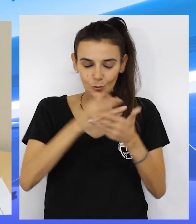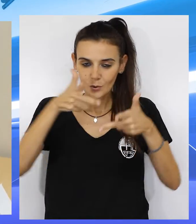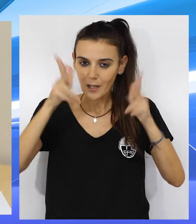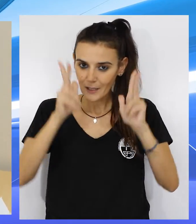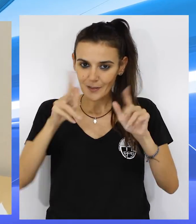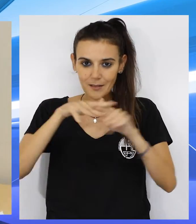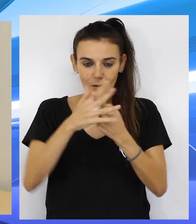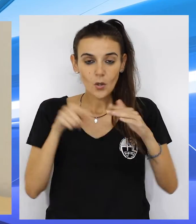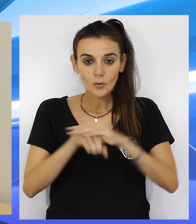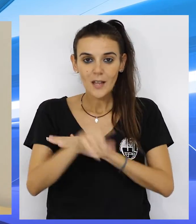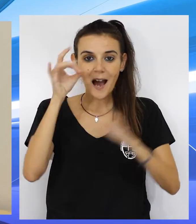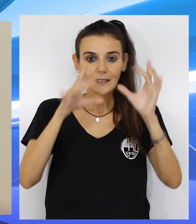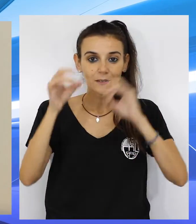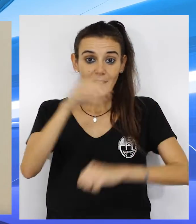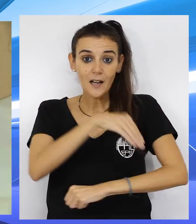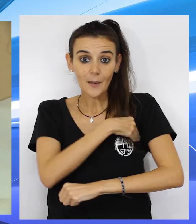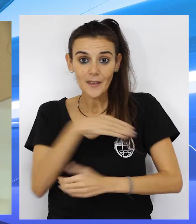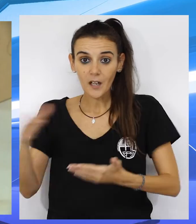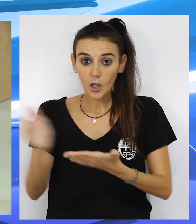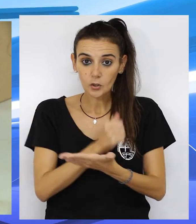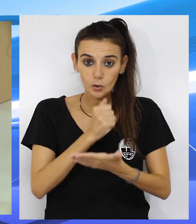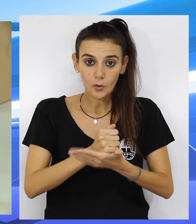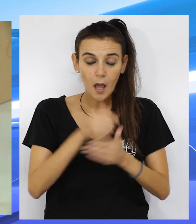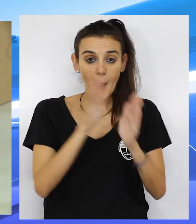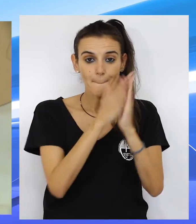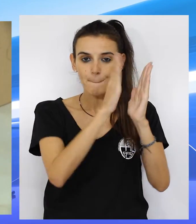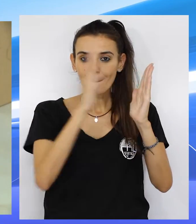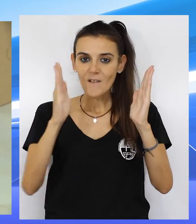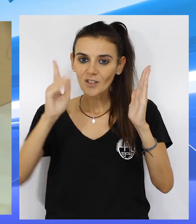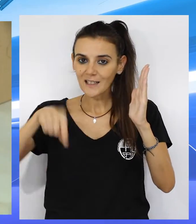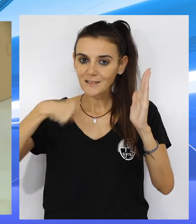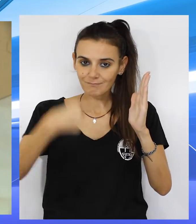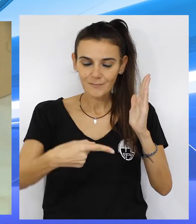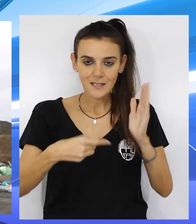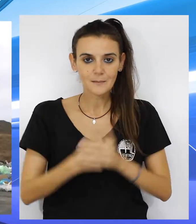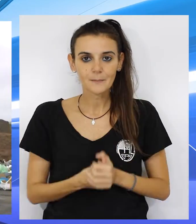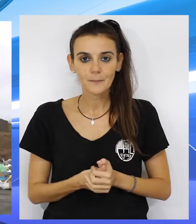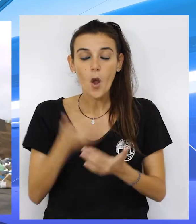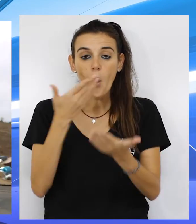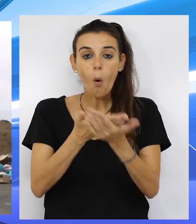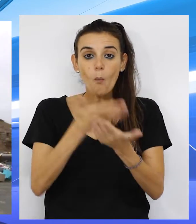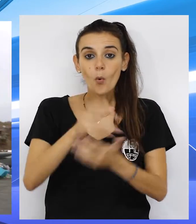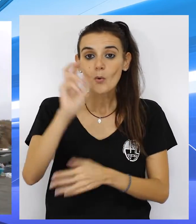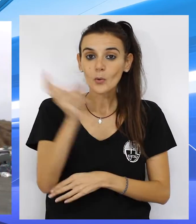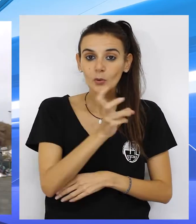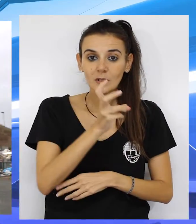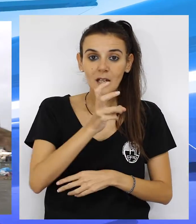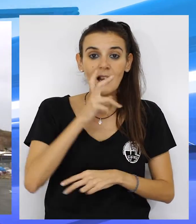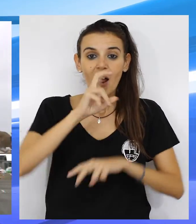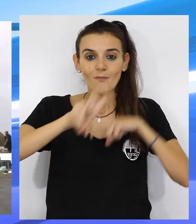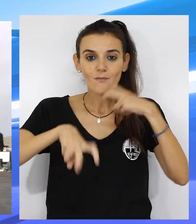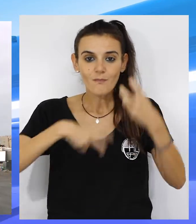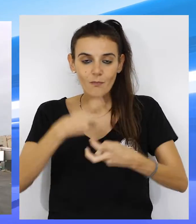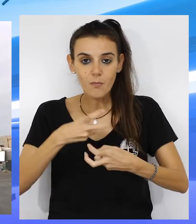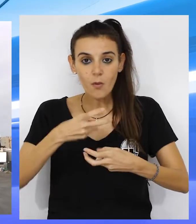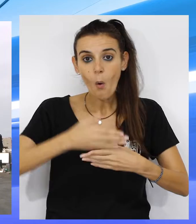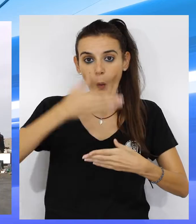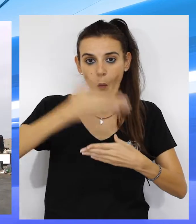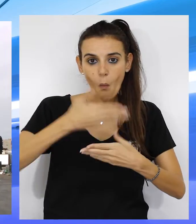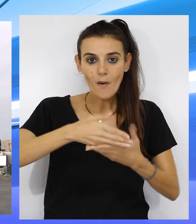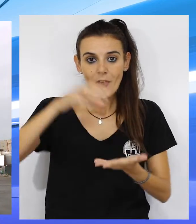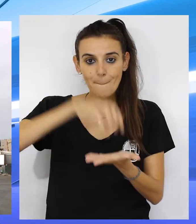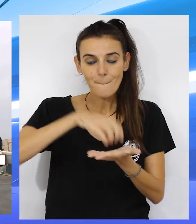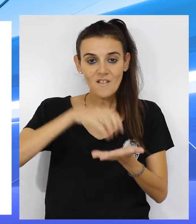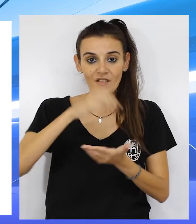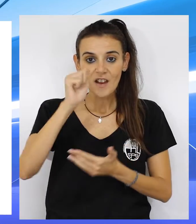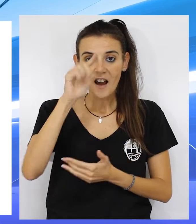donde desarrollar tareas académicas más allá de las bibliotecas. Otra propuesta es la de rehabilitar el fuerte del príncipe